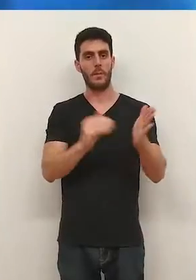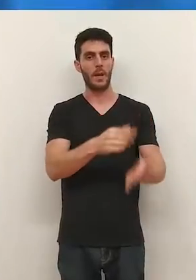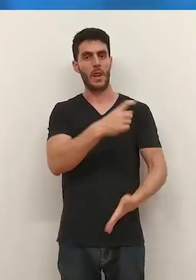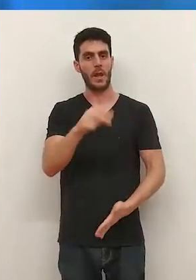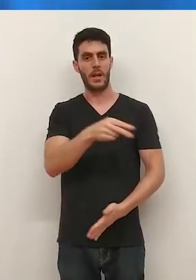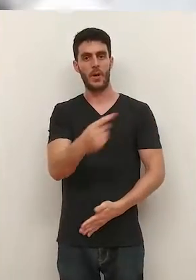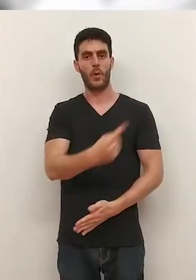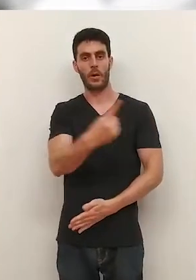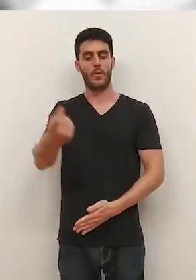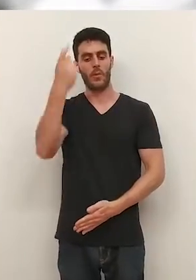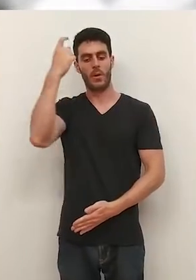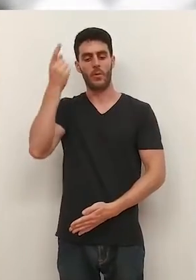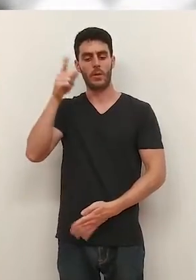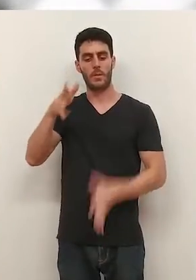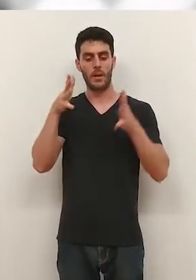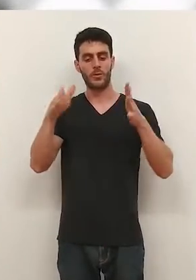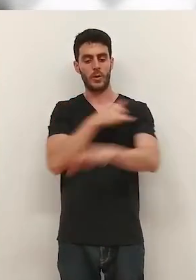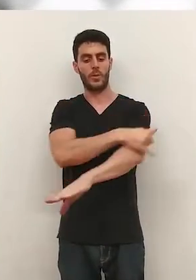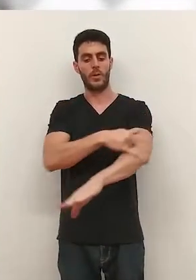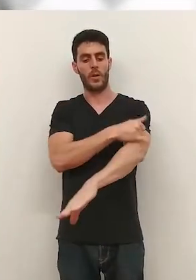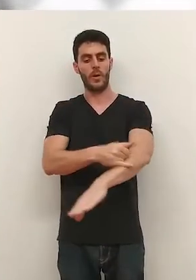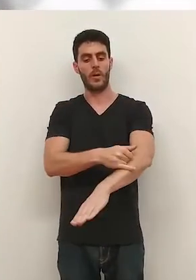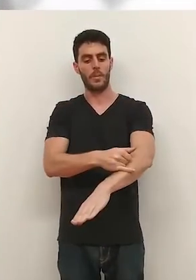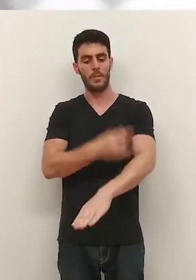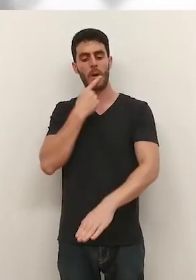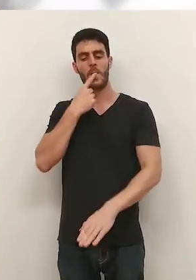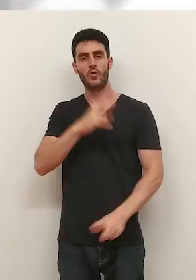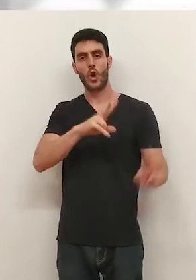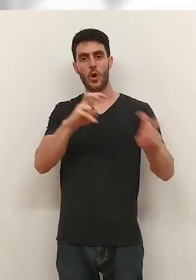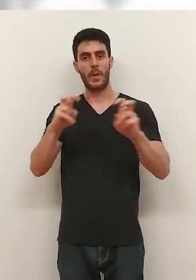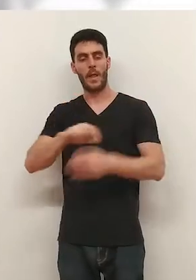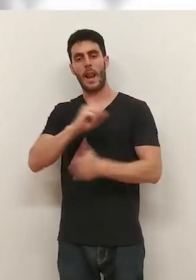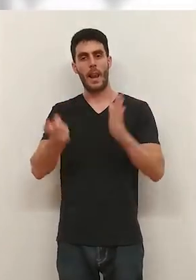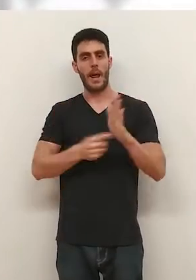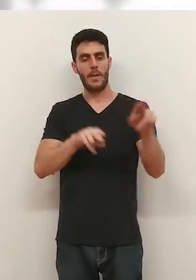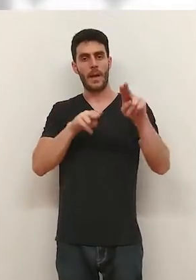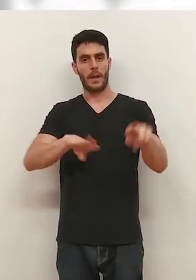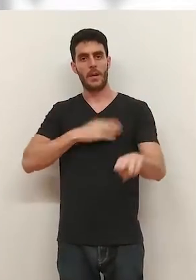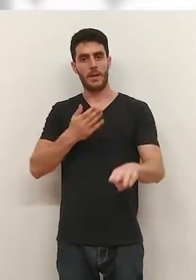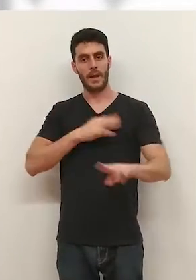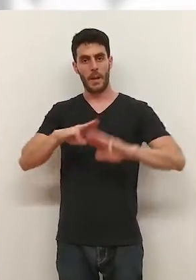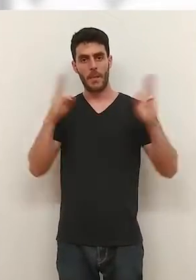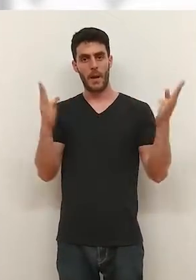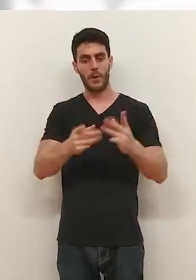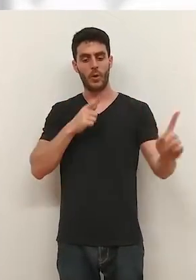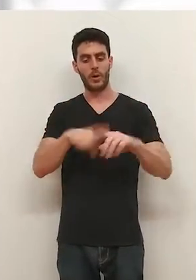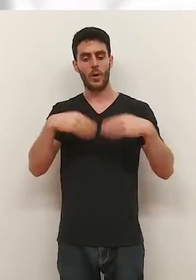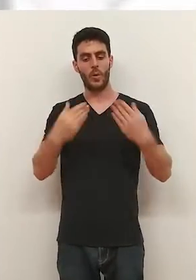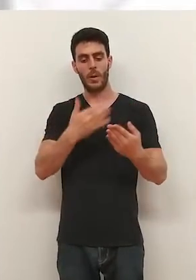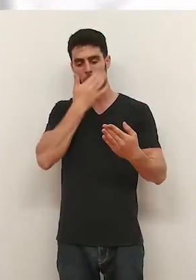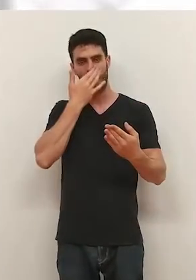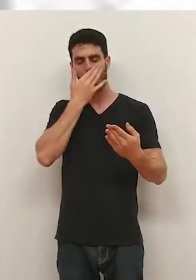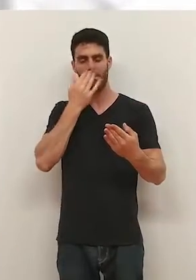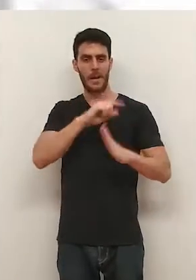1.100 por cada alumno. Por otra parte, tras el Consejo de Gobierno de hoy se ha dado a conocer las novedades de la Ley de Caza que mañana irá al